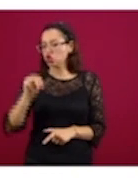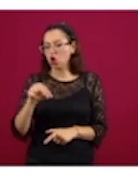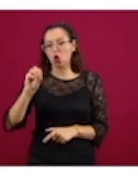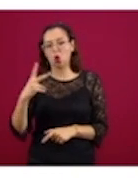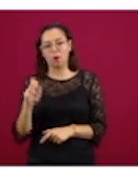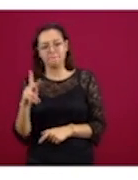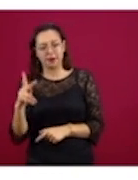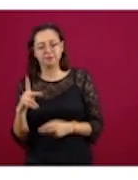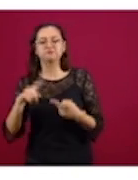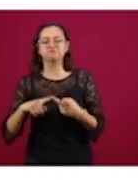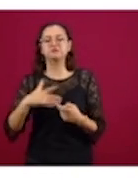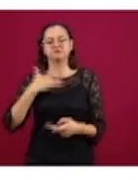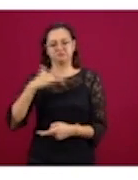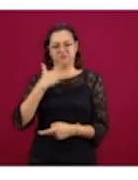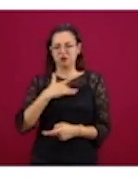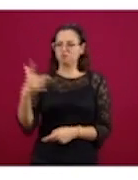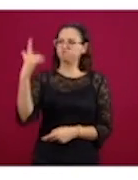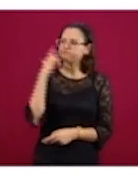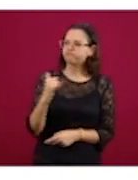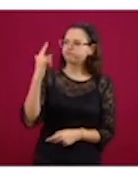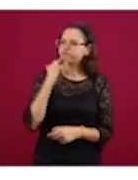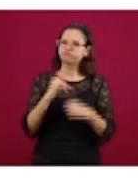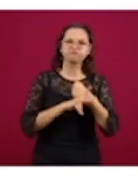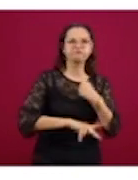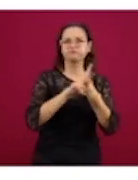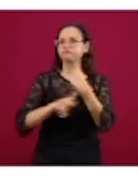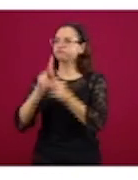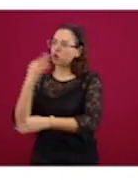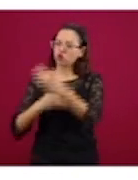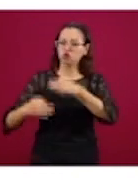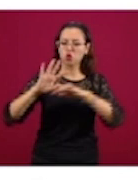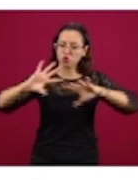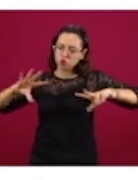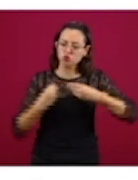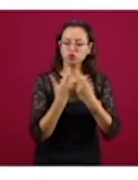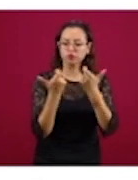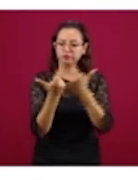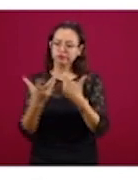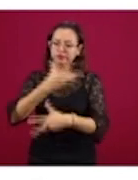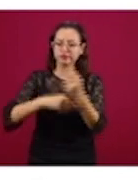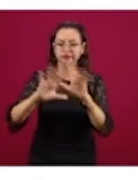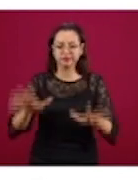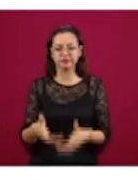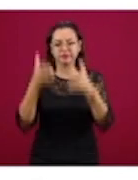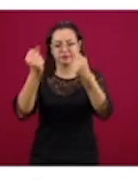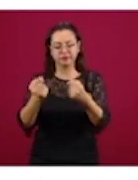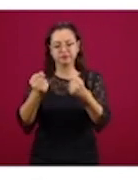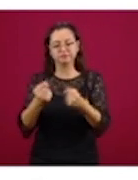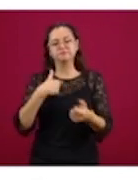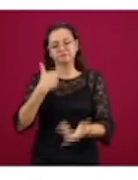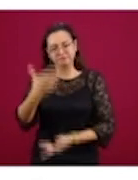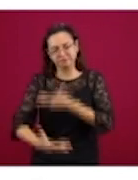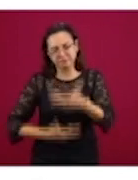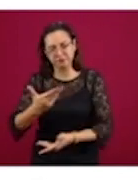que todos los esfuerzos se verán compensados con la recuperación económica mundial. Atentamente, Recepcionales, secretario de